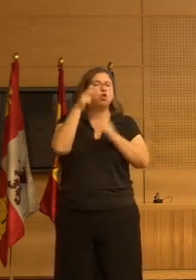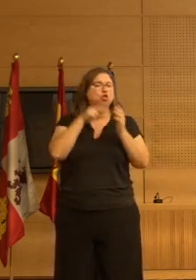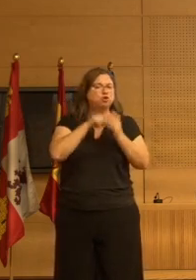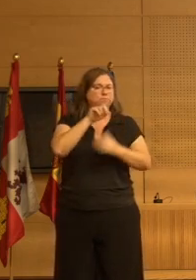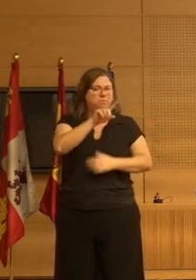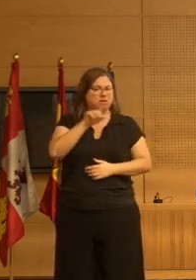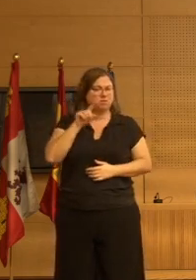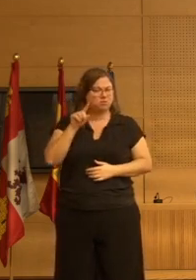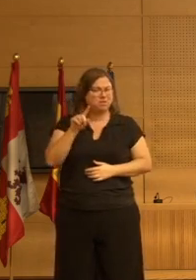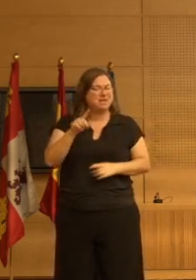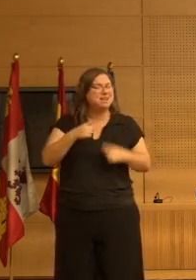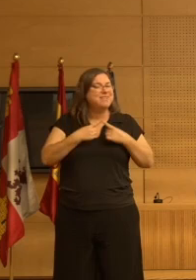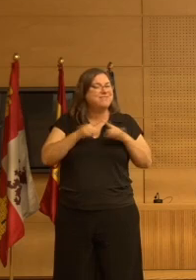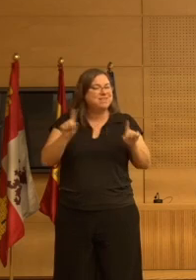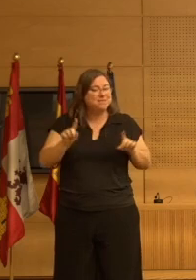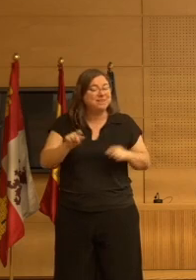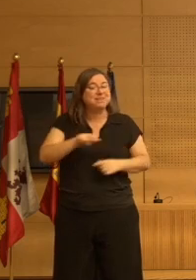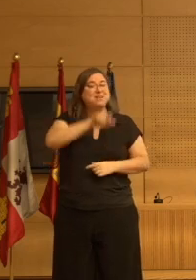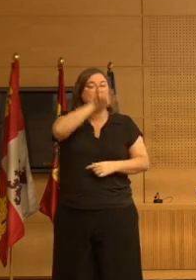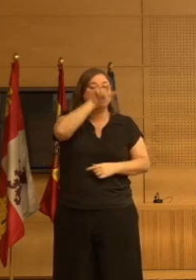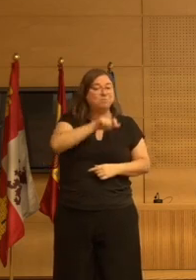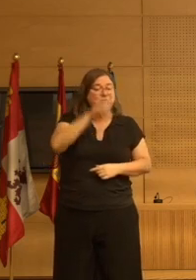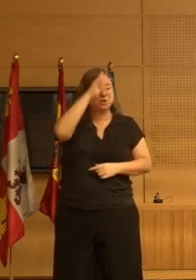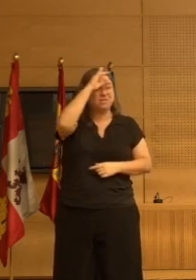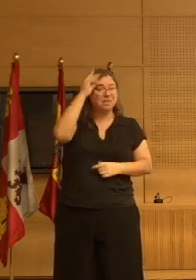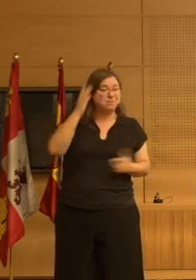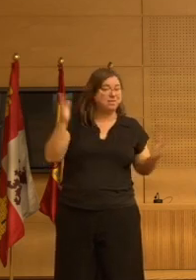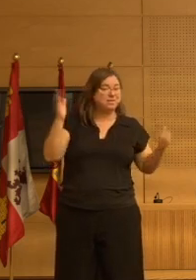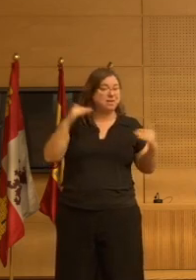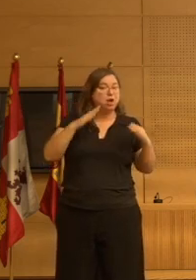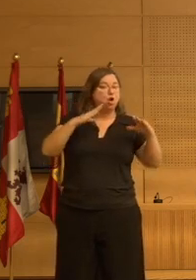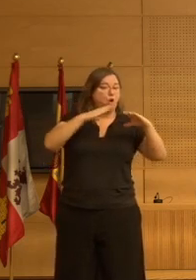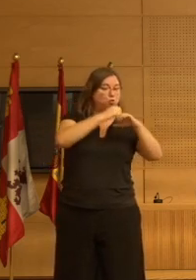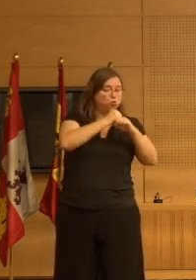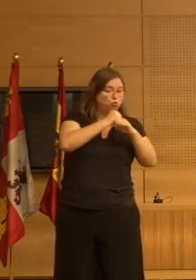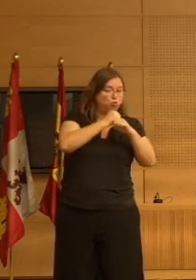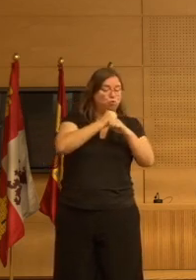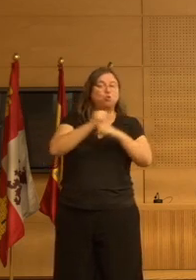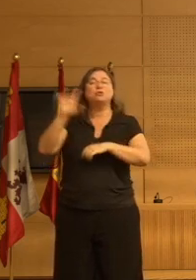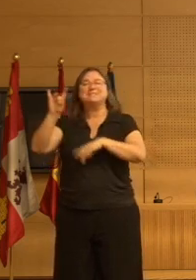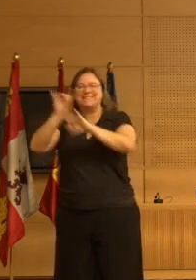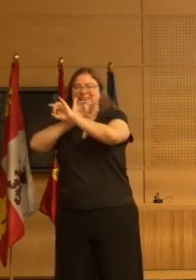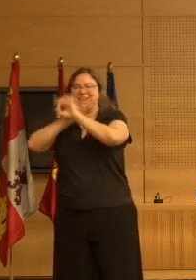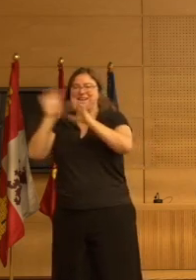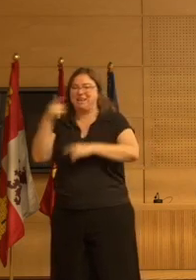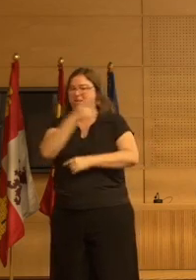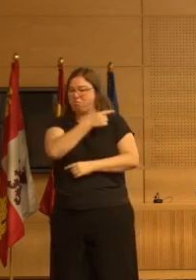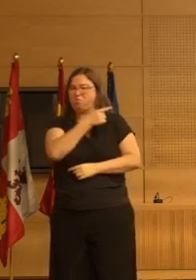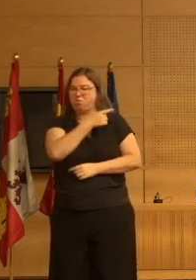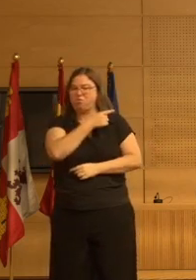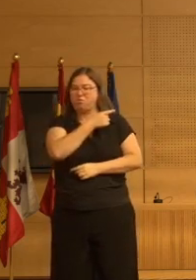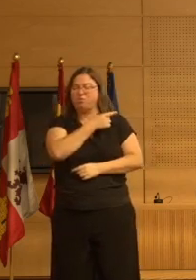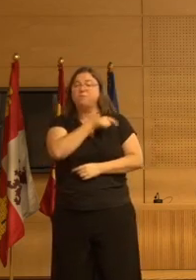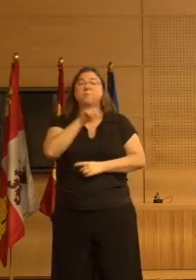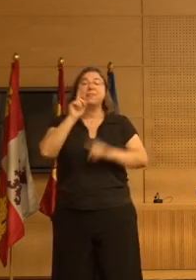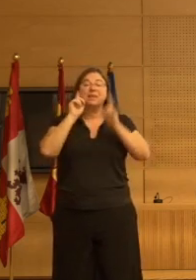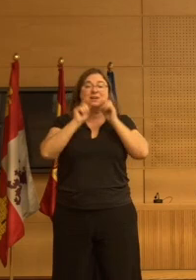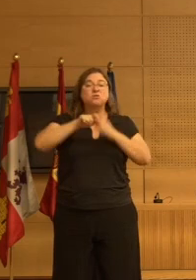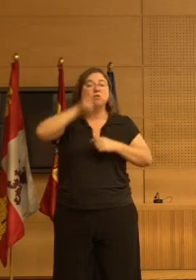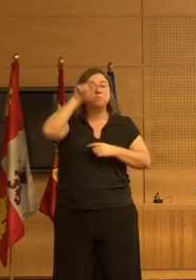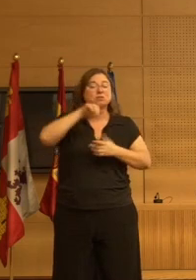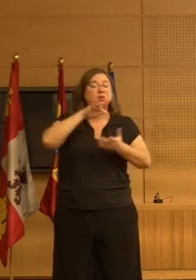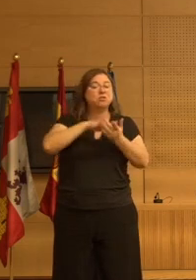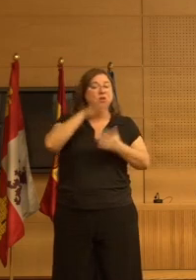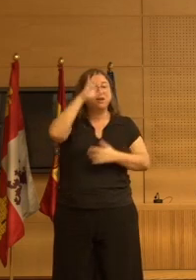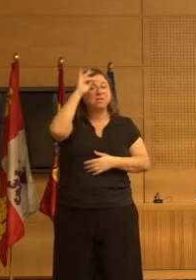que hay una diferencia entre las personas que no tienen demencia en oscuro y las personas que sí la tienen en claro. Y en este caso, las personas que tienen